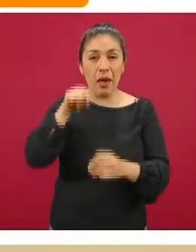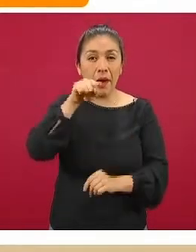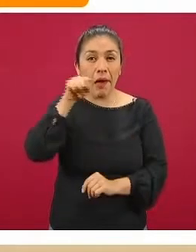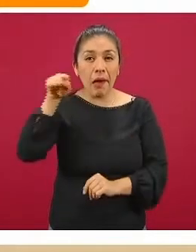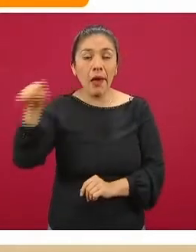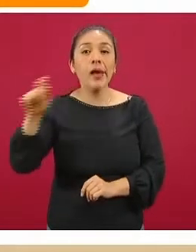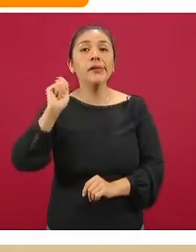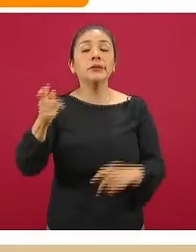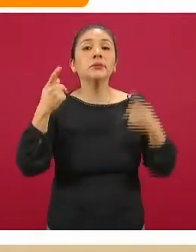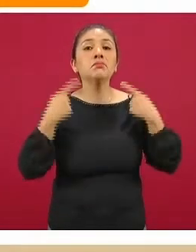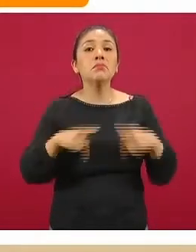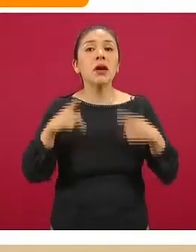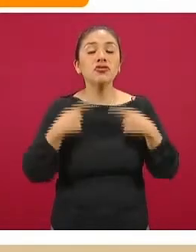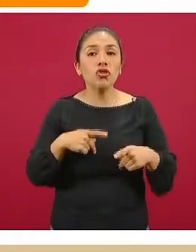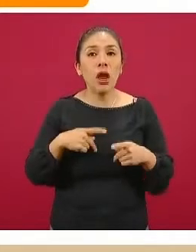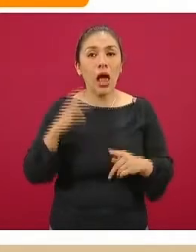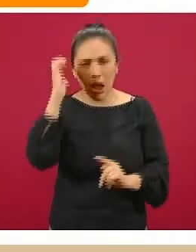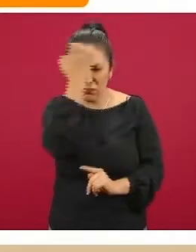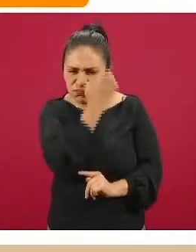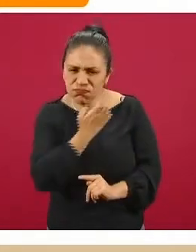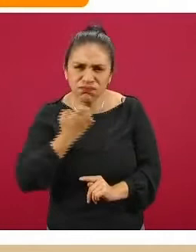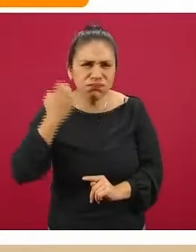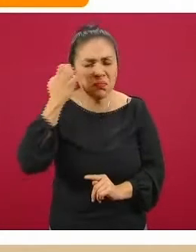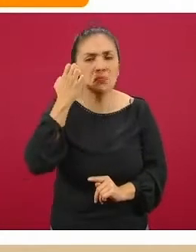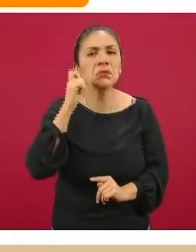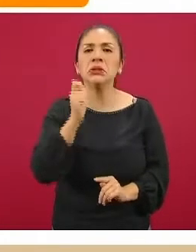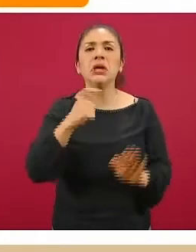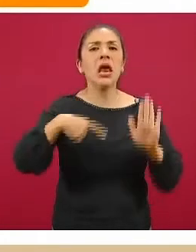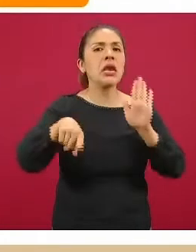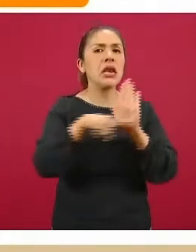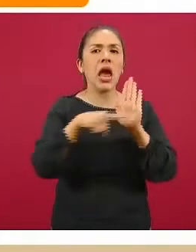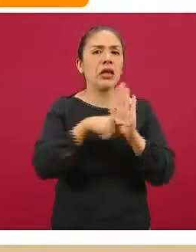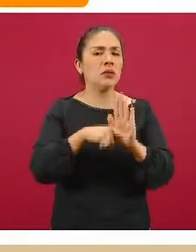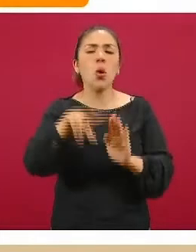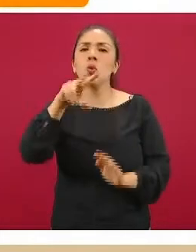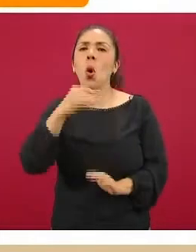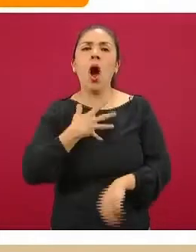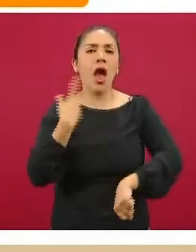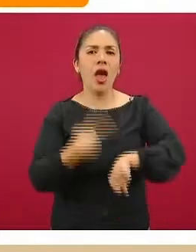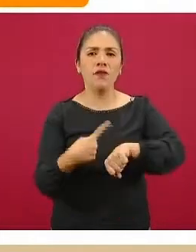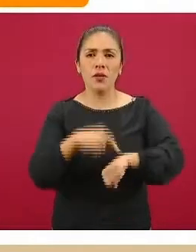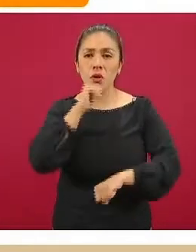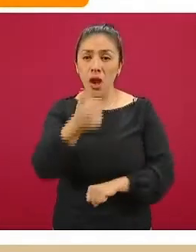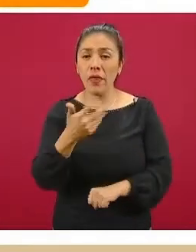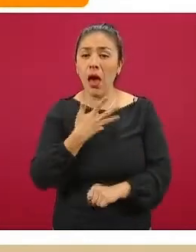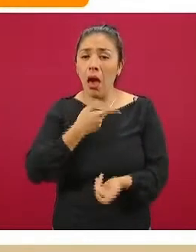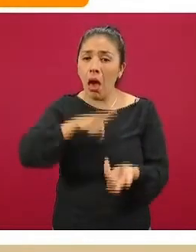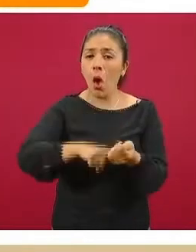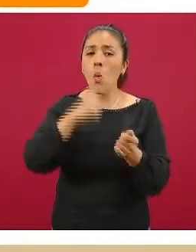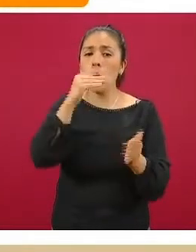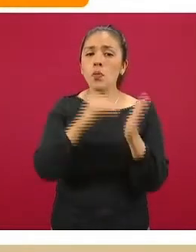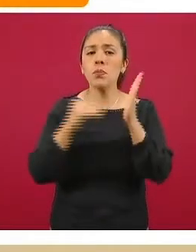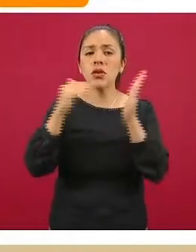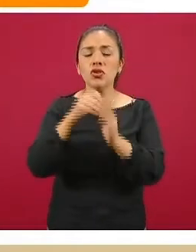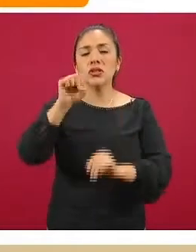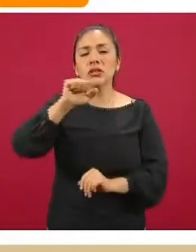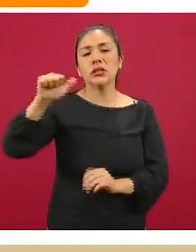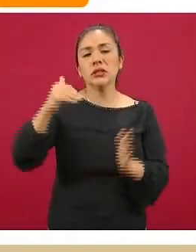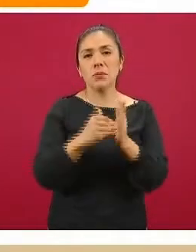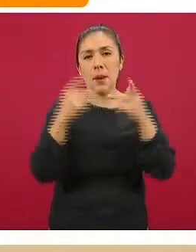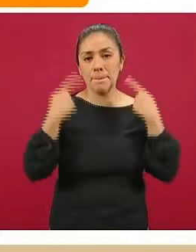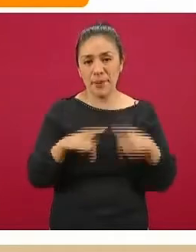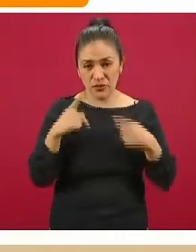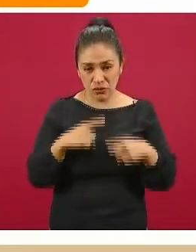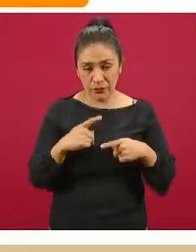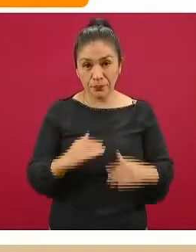son aquellas personas que dieron ya negativo a la prueba y por lo tanto se descartan, son más de un millón sesenta y seis mil para el día de hoy.